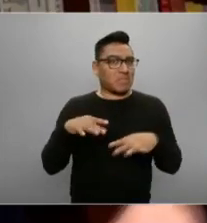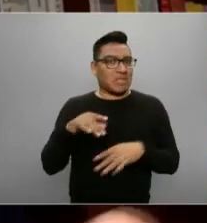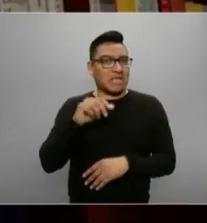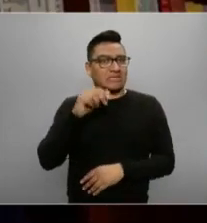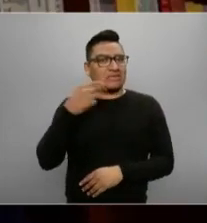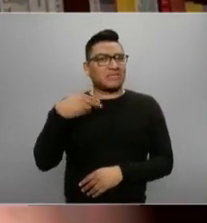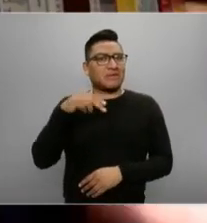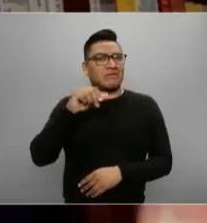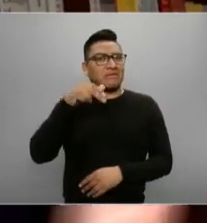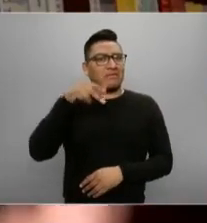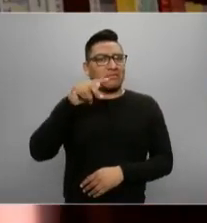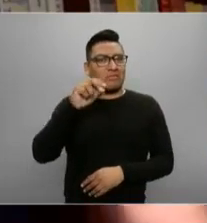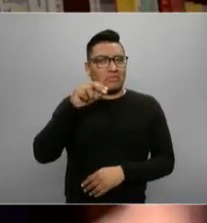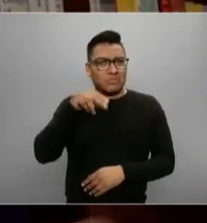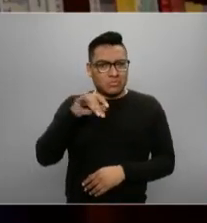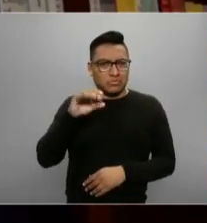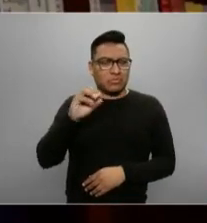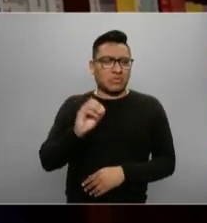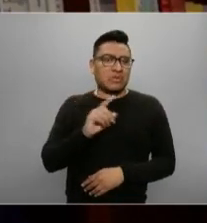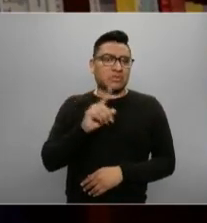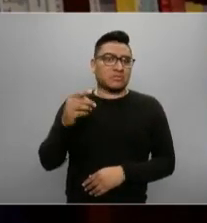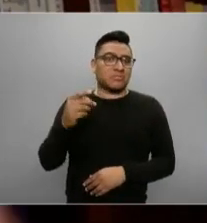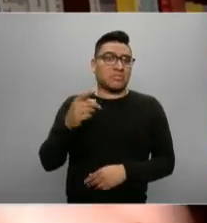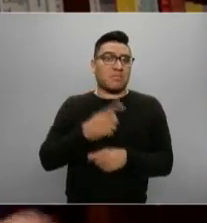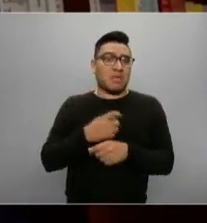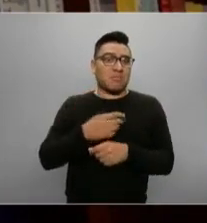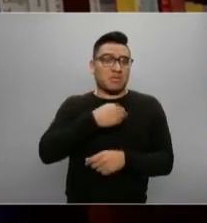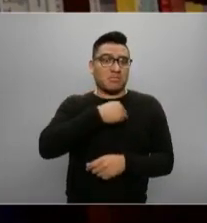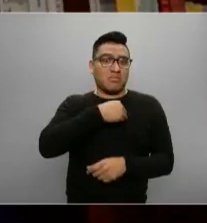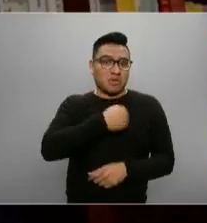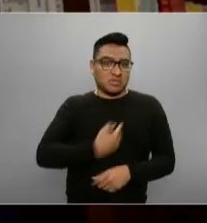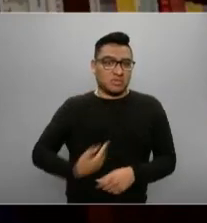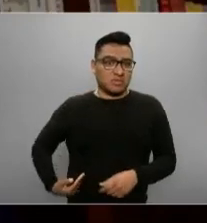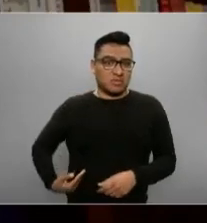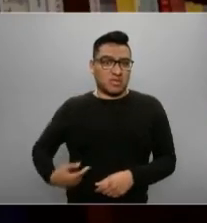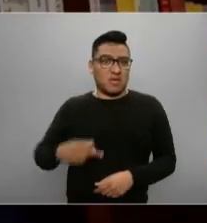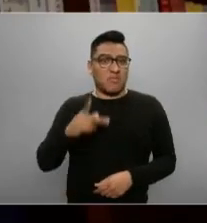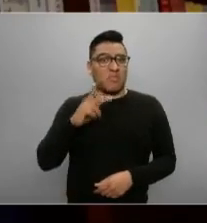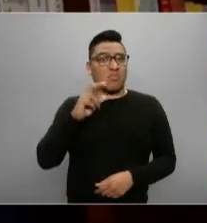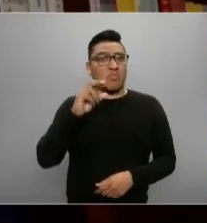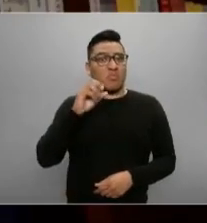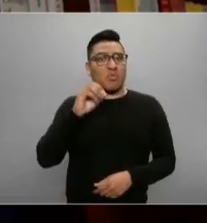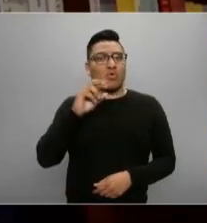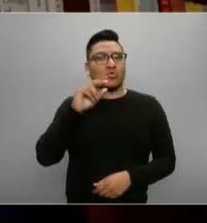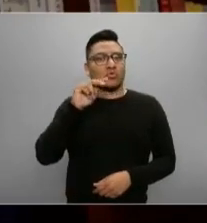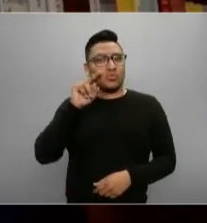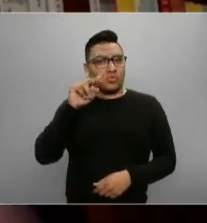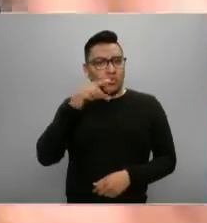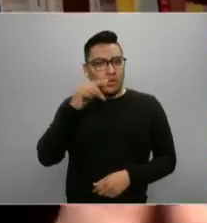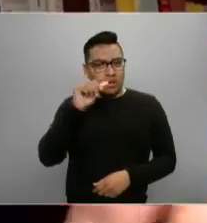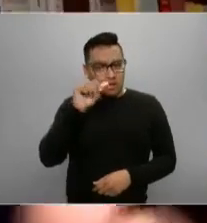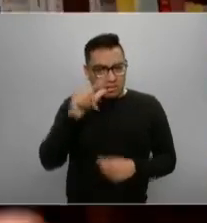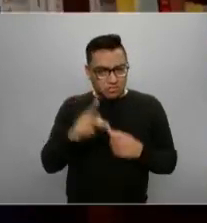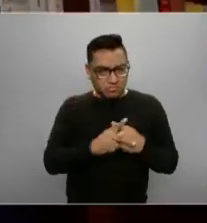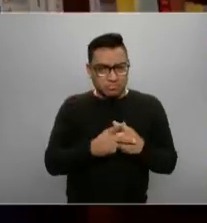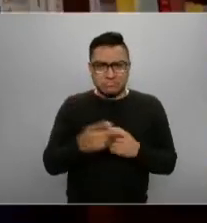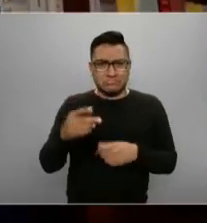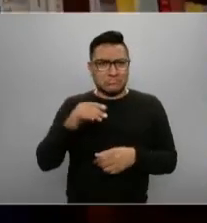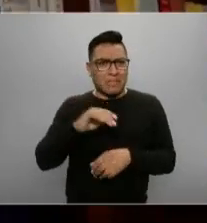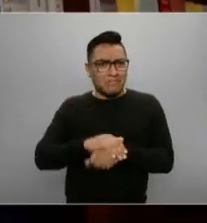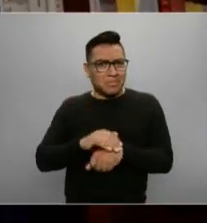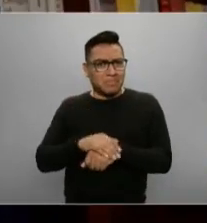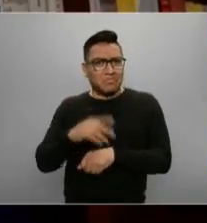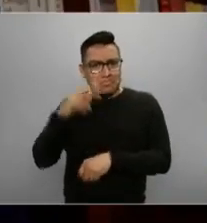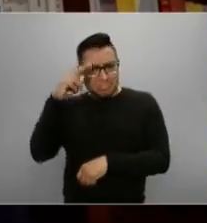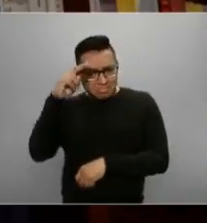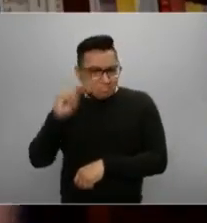Antonio Guterres, primer ministro de Portugal, es un socialdemócrata, buen amigo de México, un hombre muy inteligente,